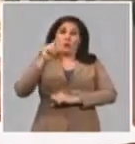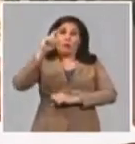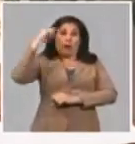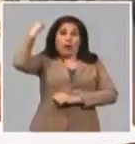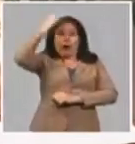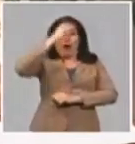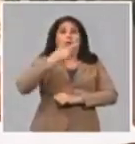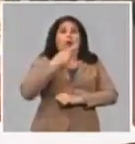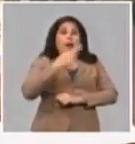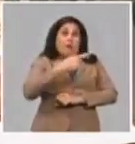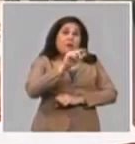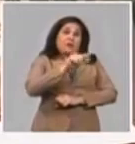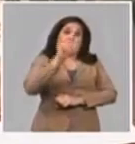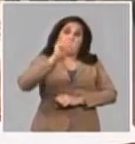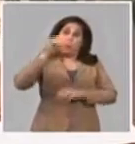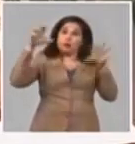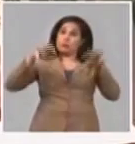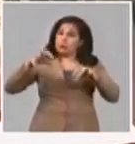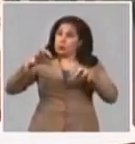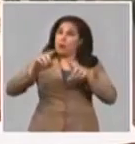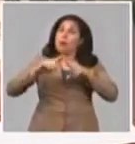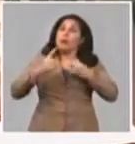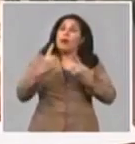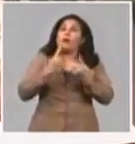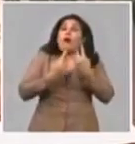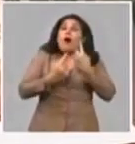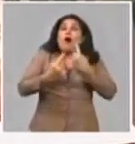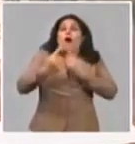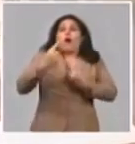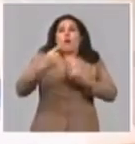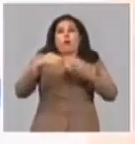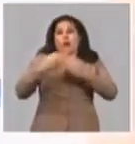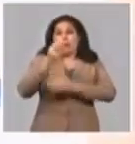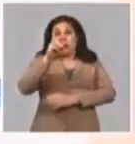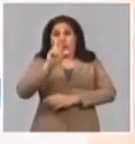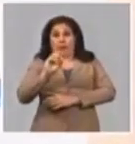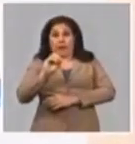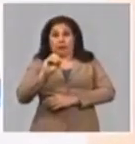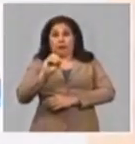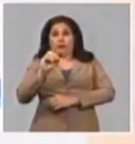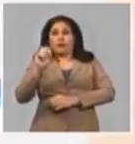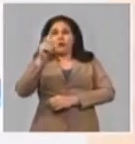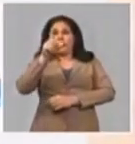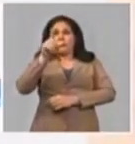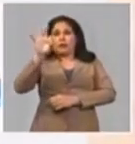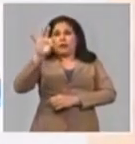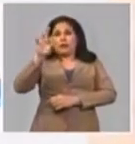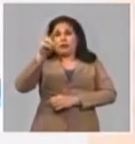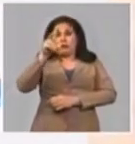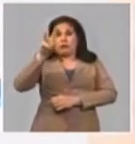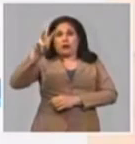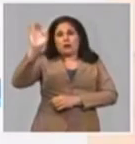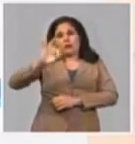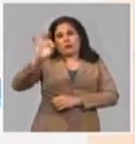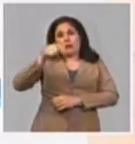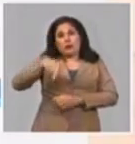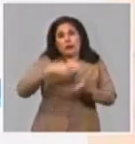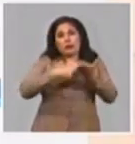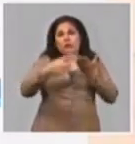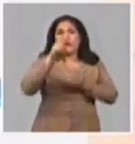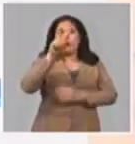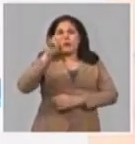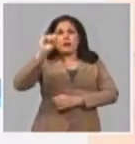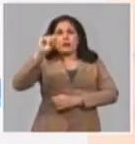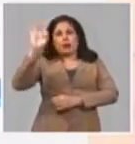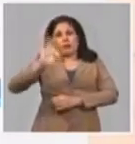es verdad que es poquito, pero por lo menos el día 20 estábamos a un 13% y hoy, en esta semana, ya estamos al 26.